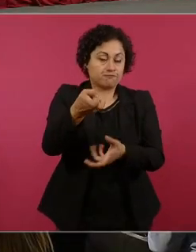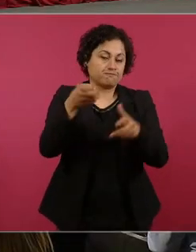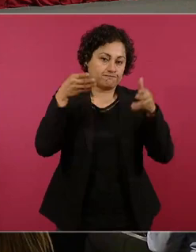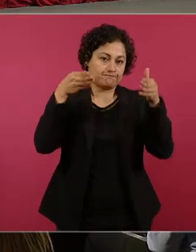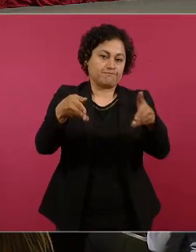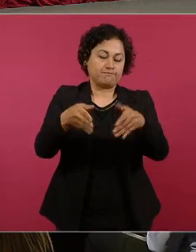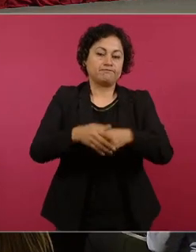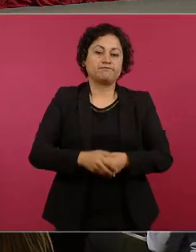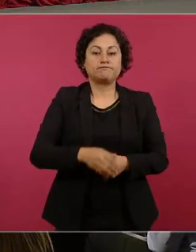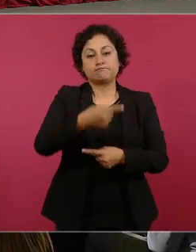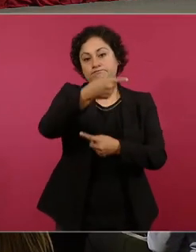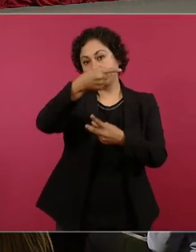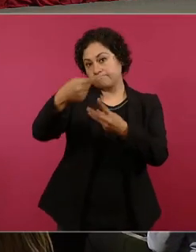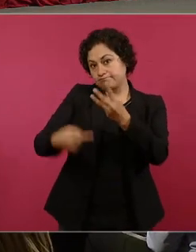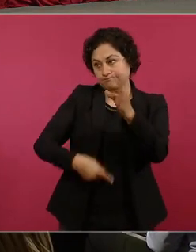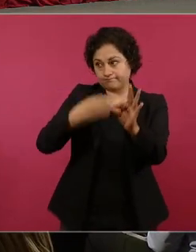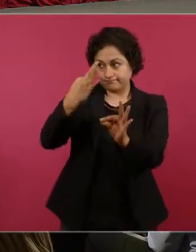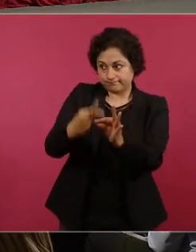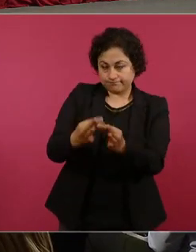Es cuanto, presidente. Buenos días.